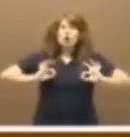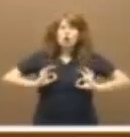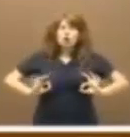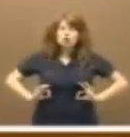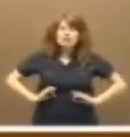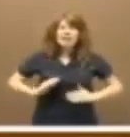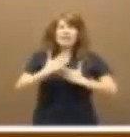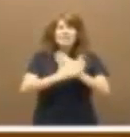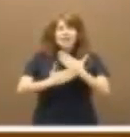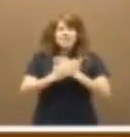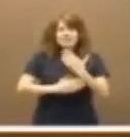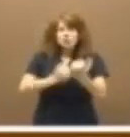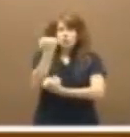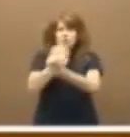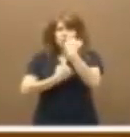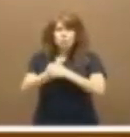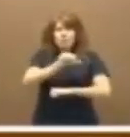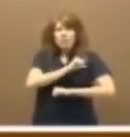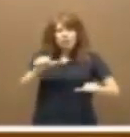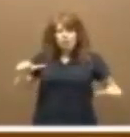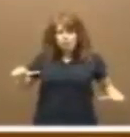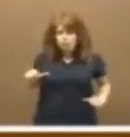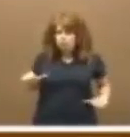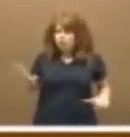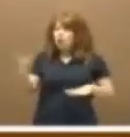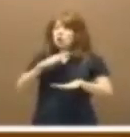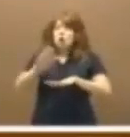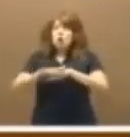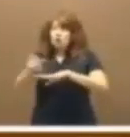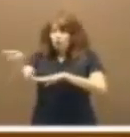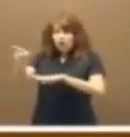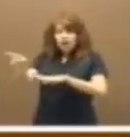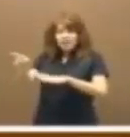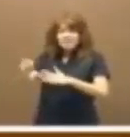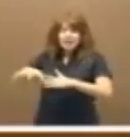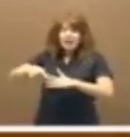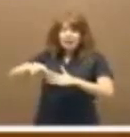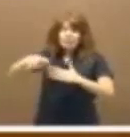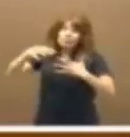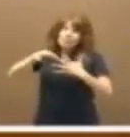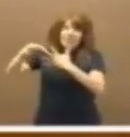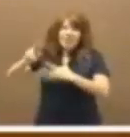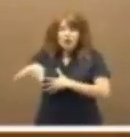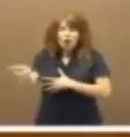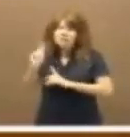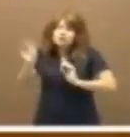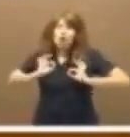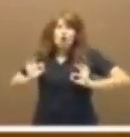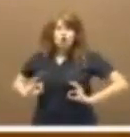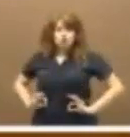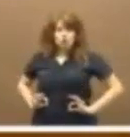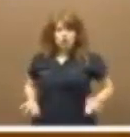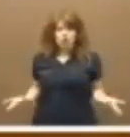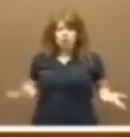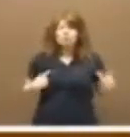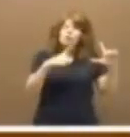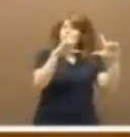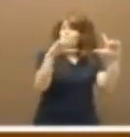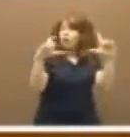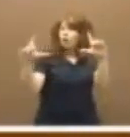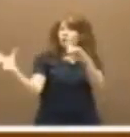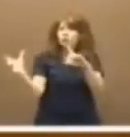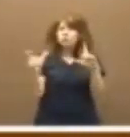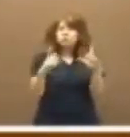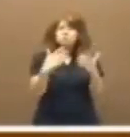del Ministerio de Economía de Portugal. Y le tuvieron que decir, no, que ese no es dirigente, que ese es conserje. Muchas fotos,